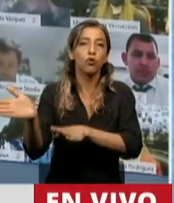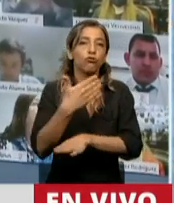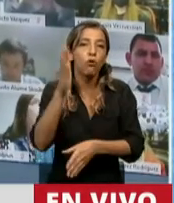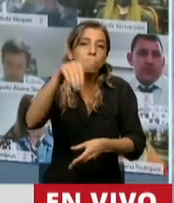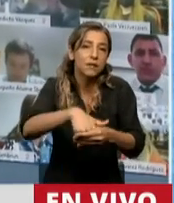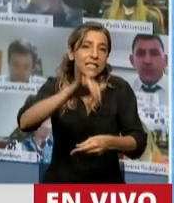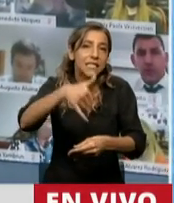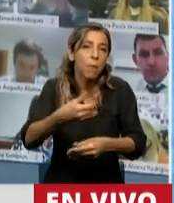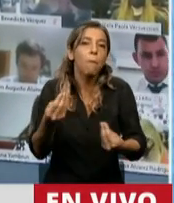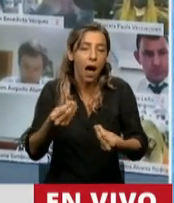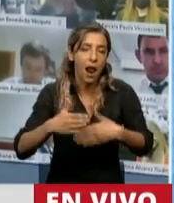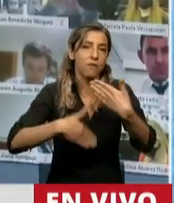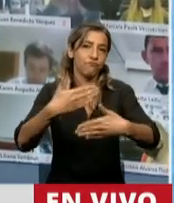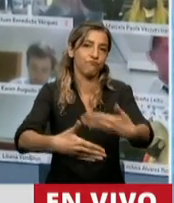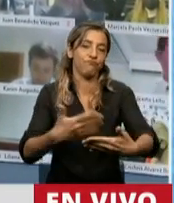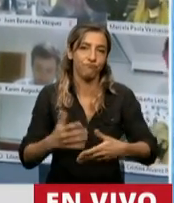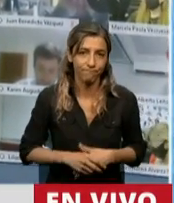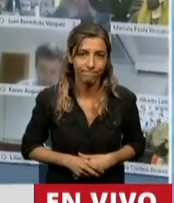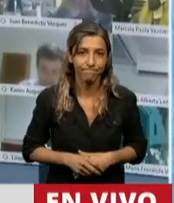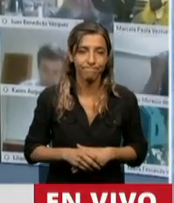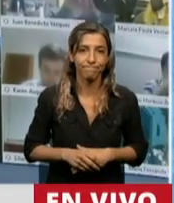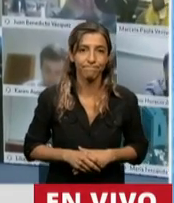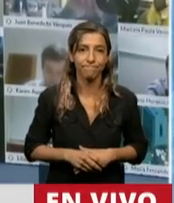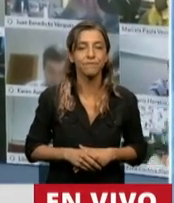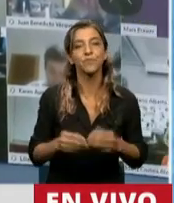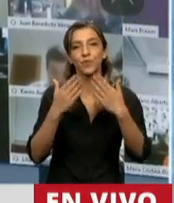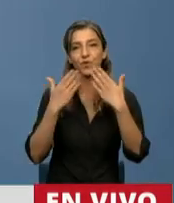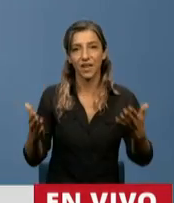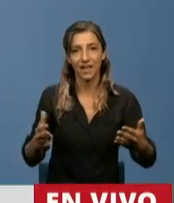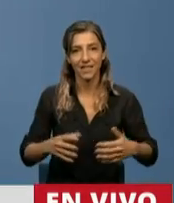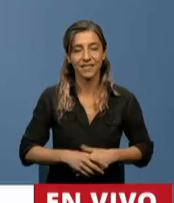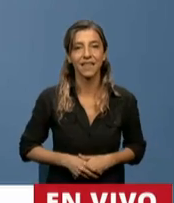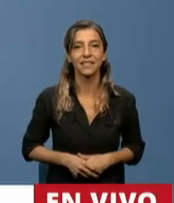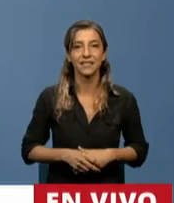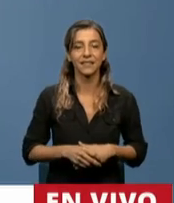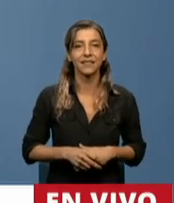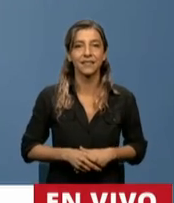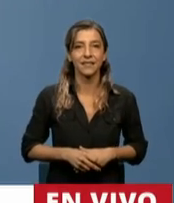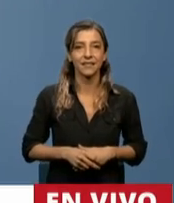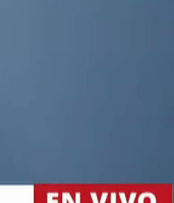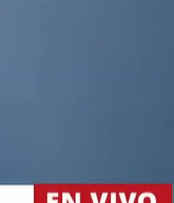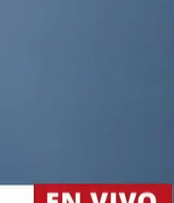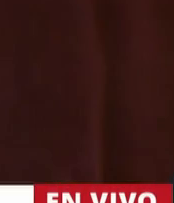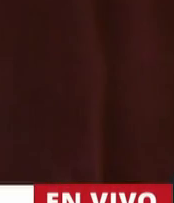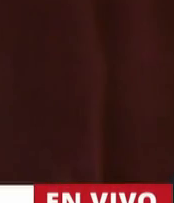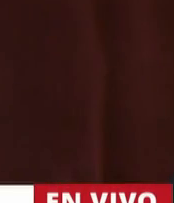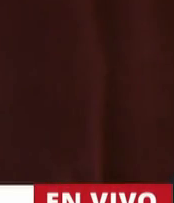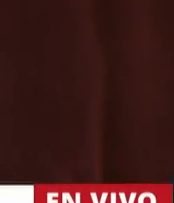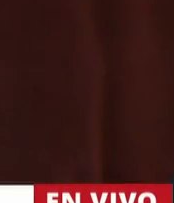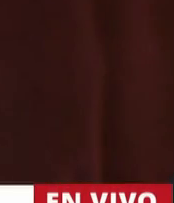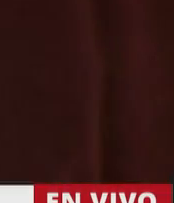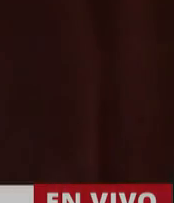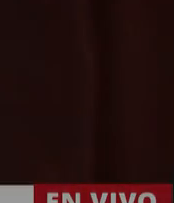proyecto de ley que van a estar haciendo un aporte para la Argentina. Muchas gracias. Gracias, diputado por Entre Ríos,